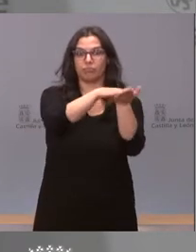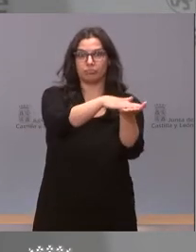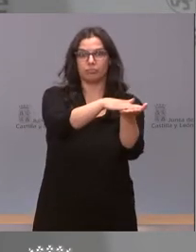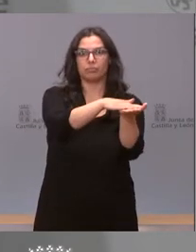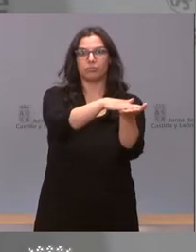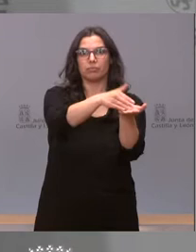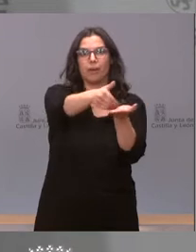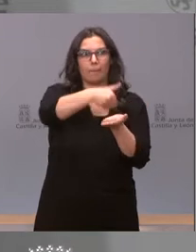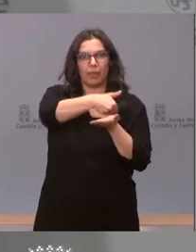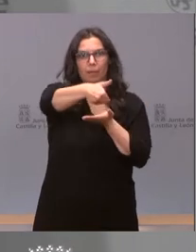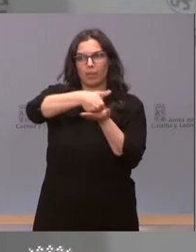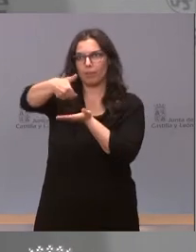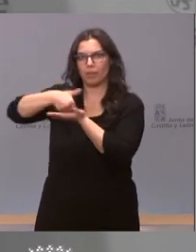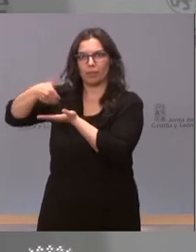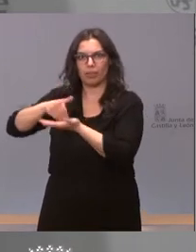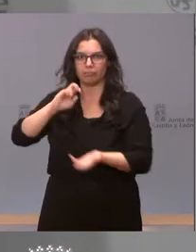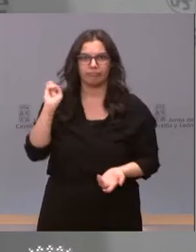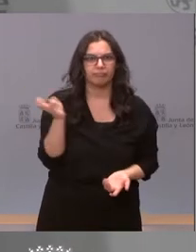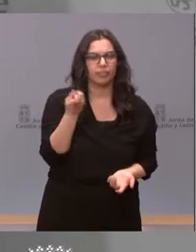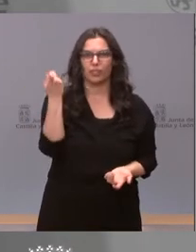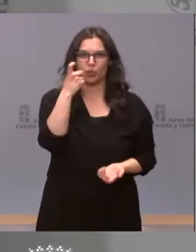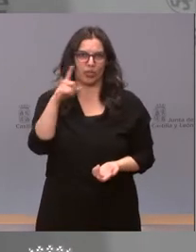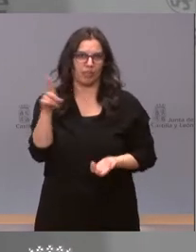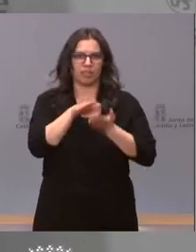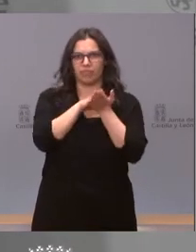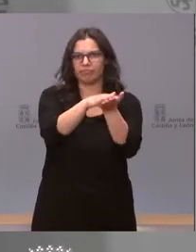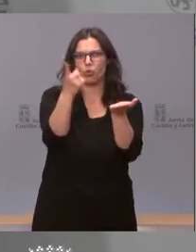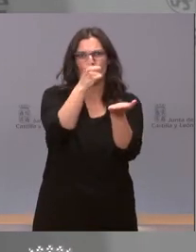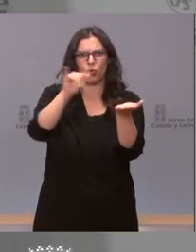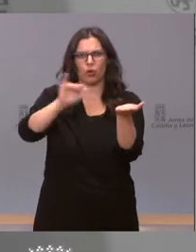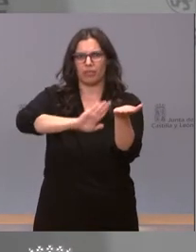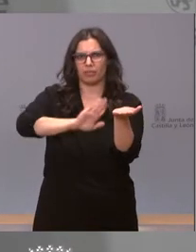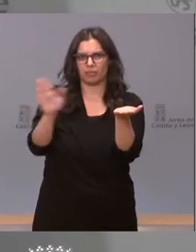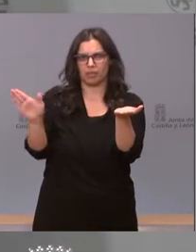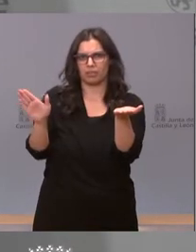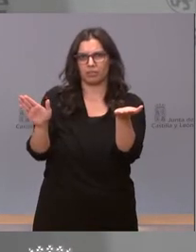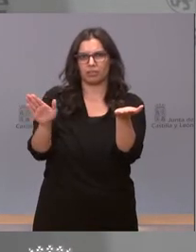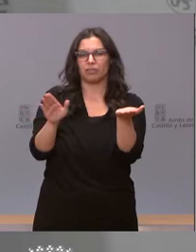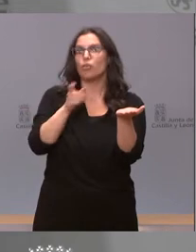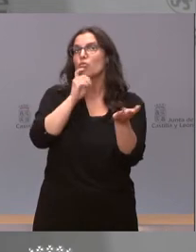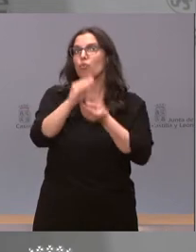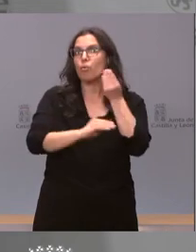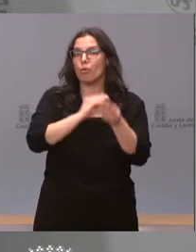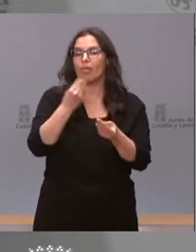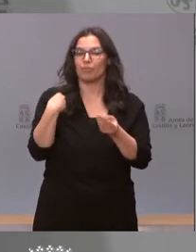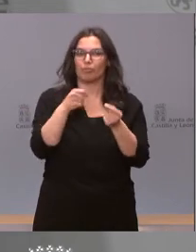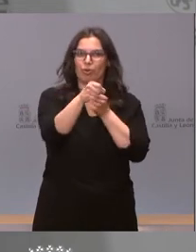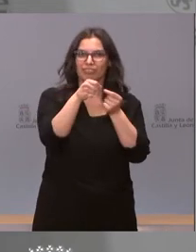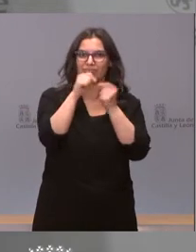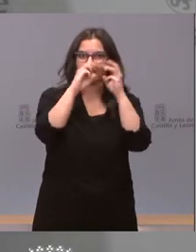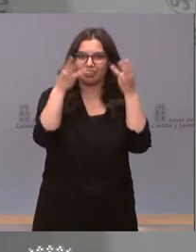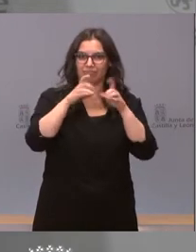será obligatorio que el ciudadano vuelva a presentarlo mediante la implantación y el uso efectivo